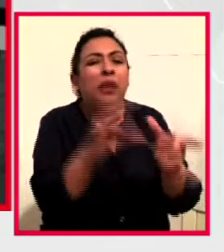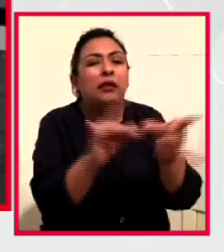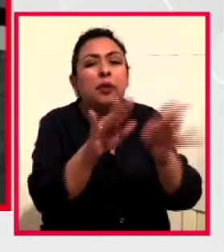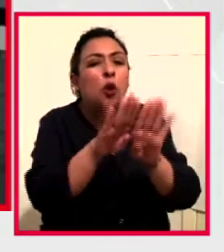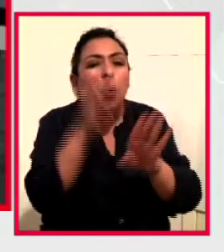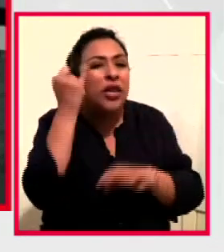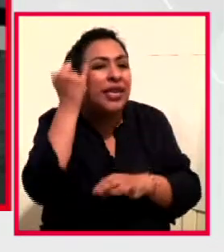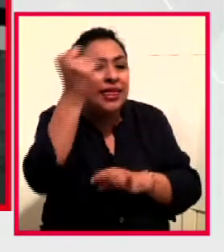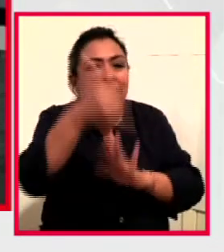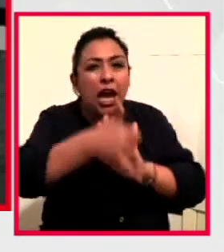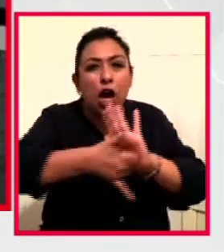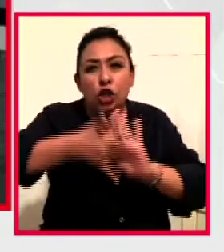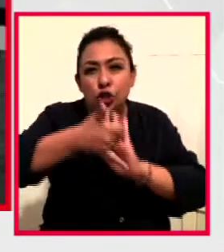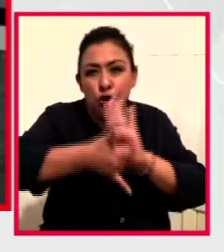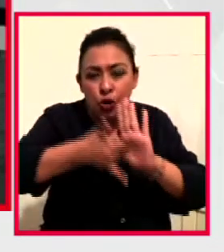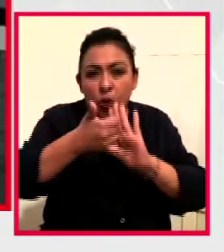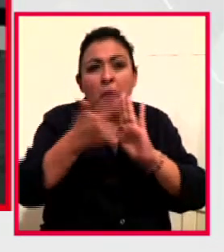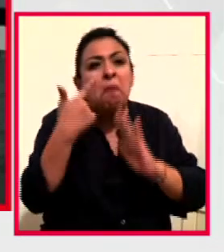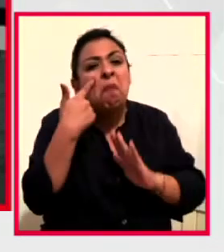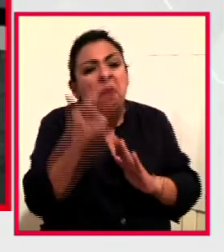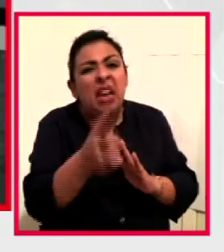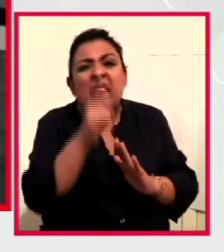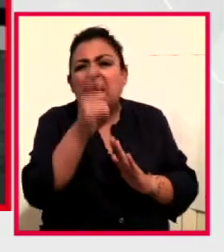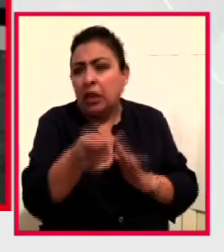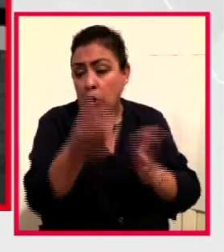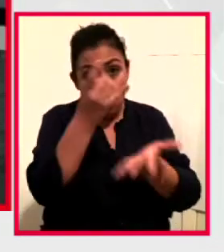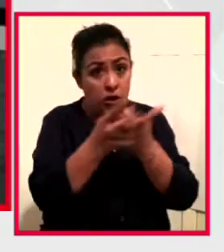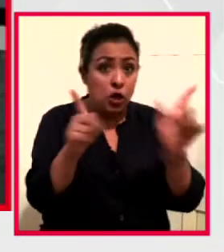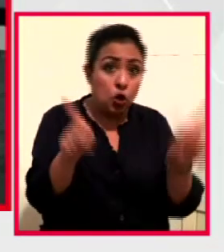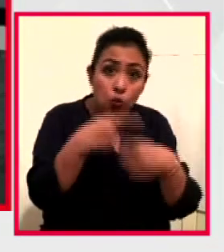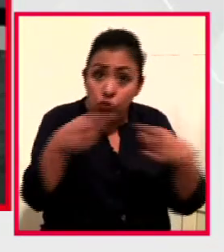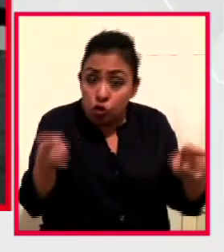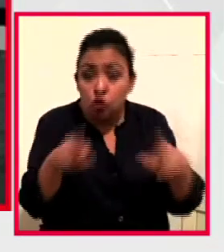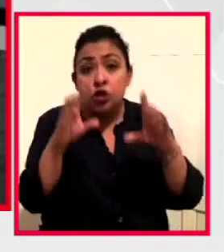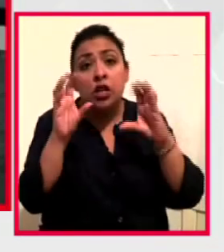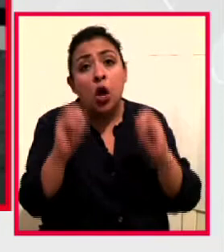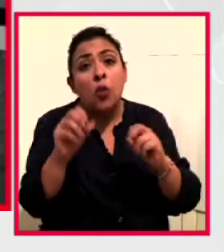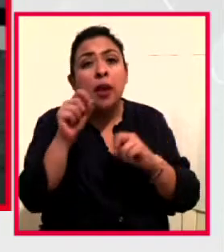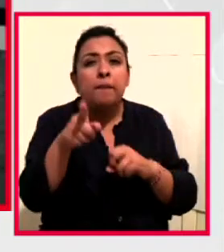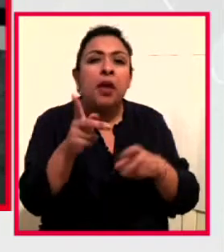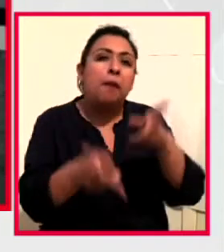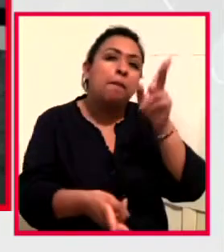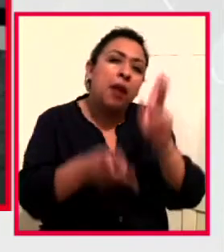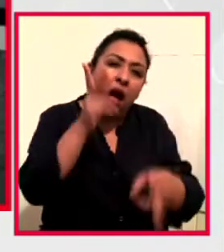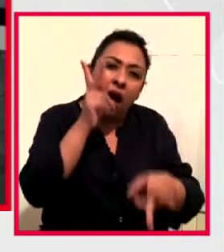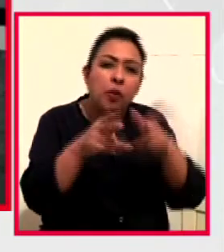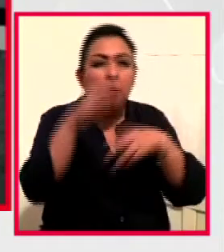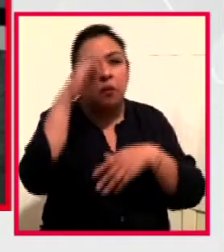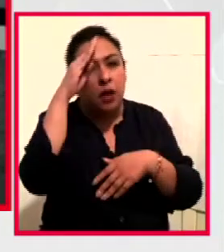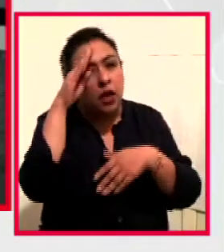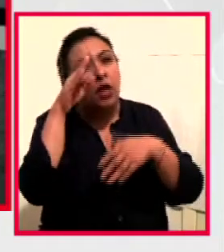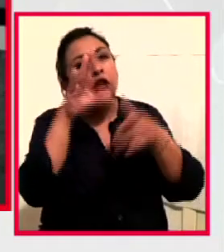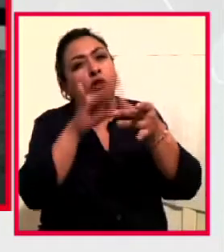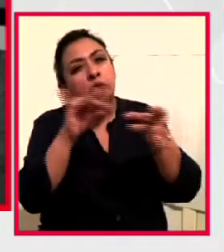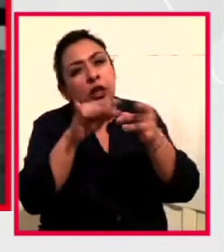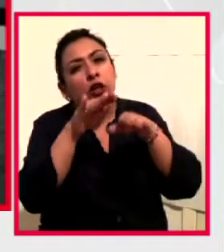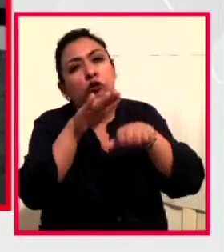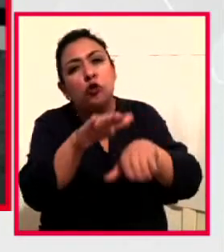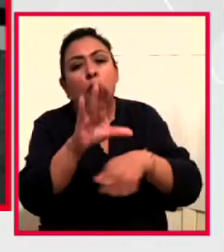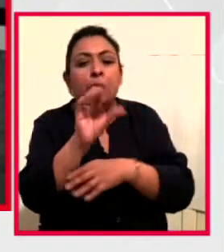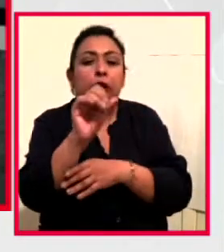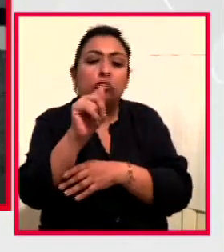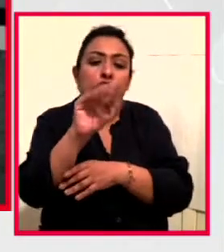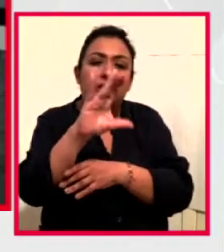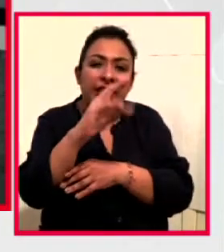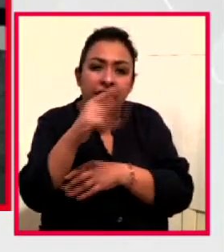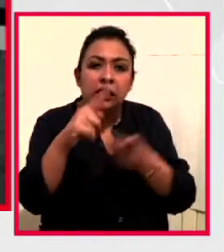este canal y qué podemos ver en él, es meramente musical o también platican, reflexionan, hablan de la costa chica, hablan de los compositores como